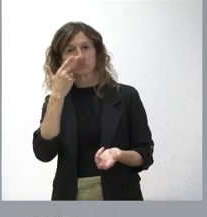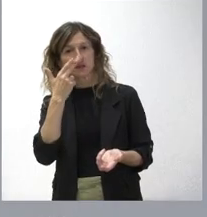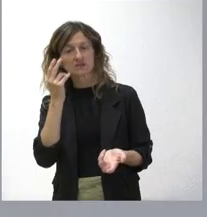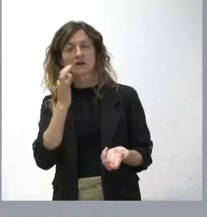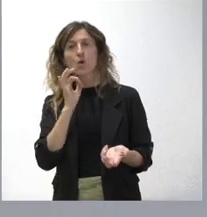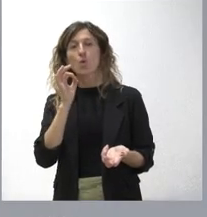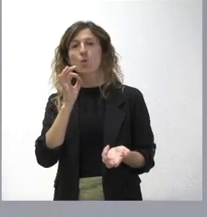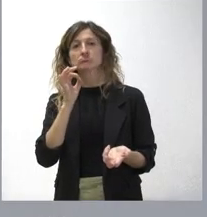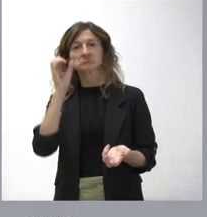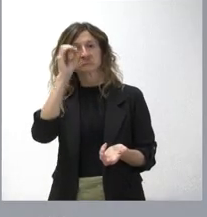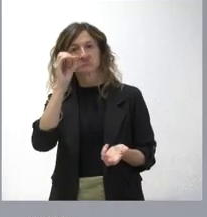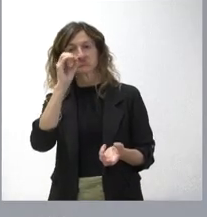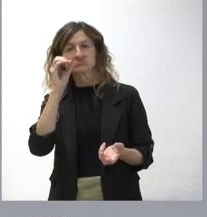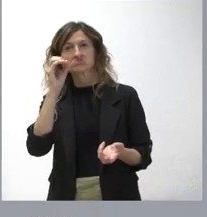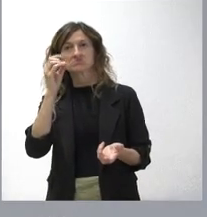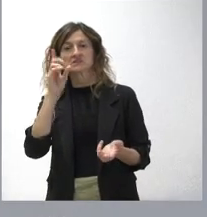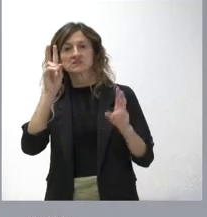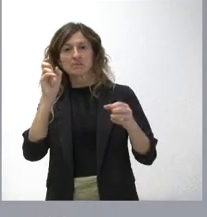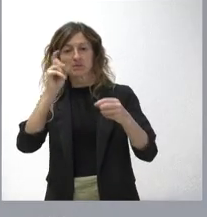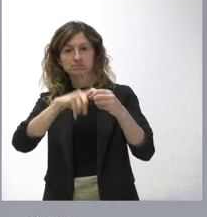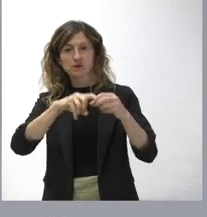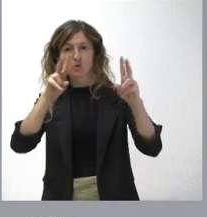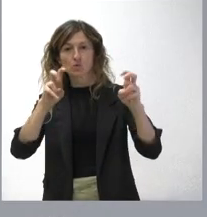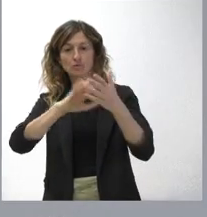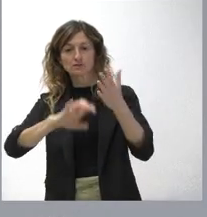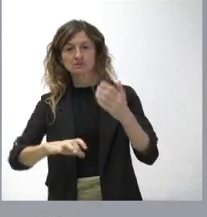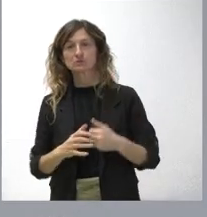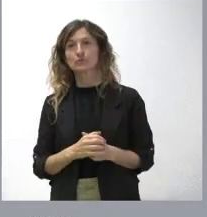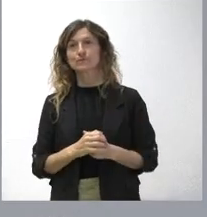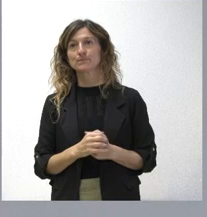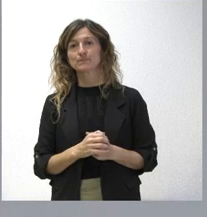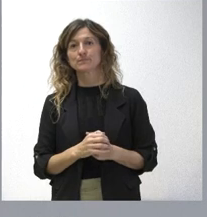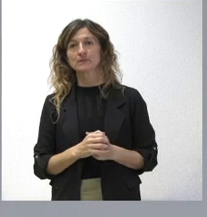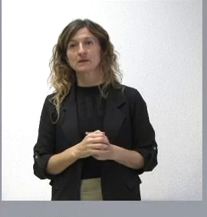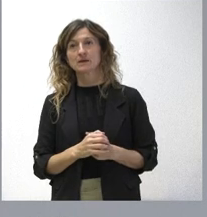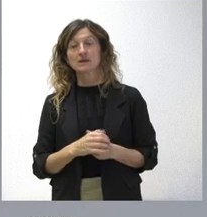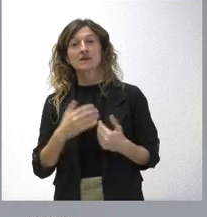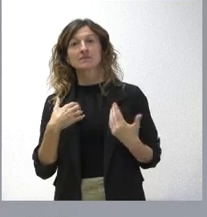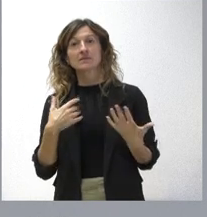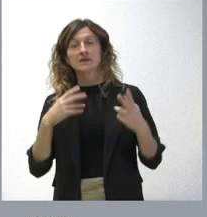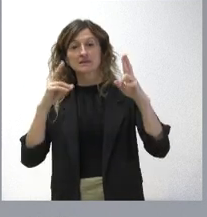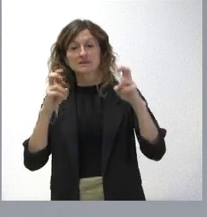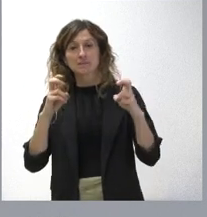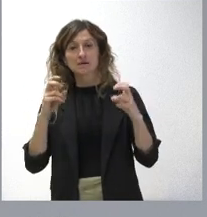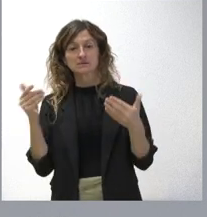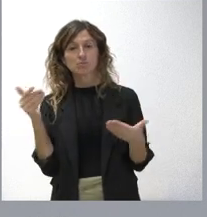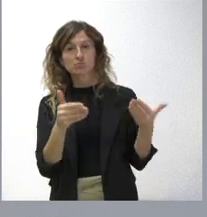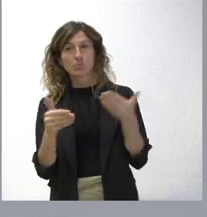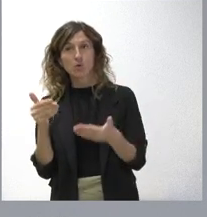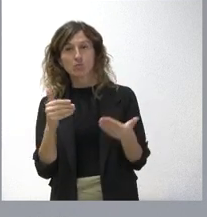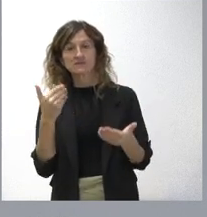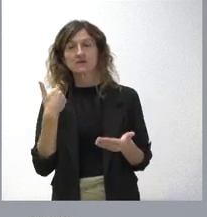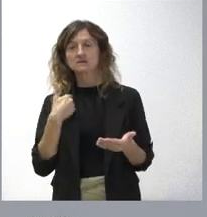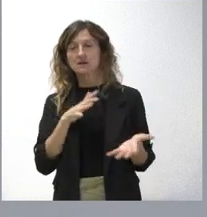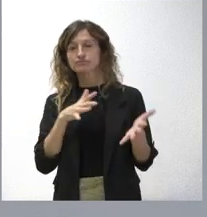consideramos que puedan tener interés en este nuevo texto. Tras la integración de todas estas propuestas, de aquellas que